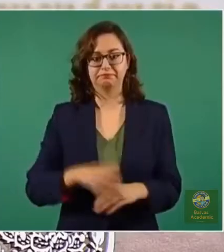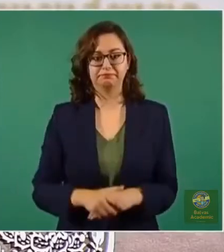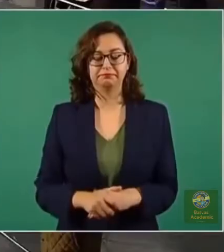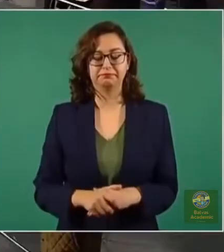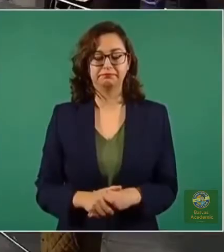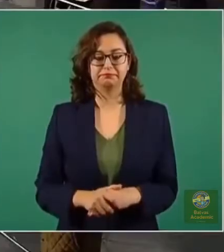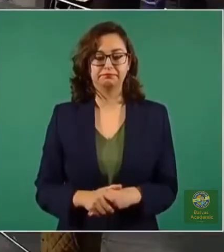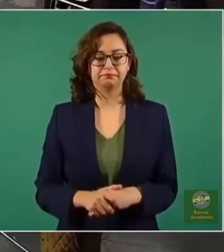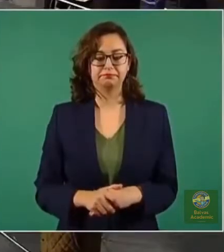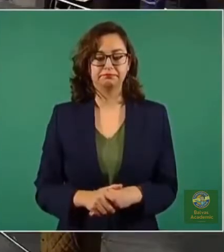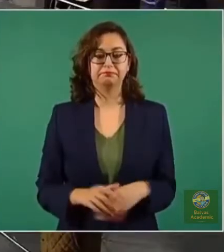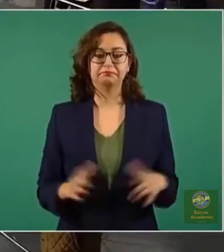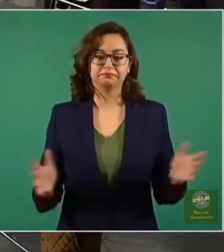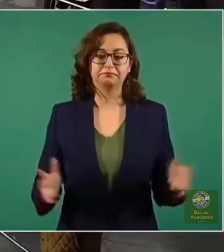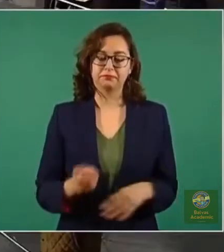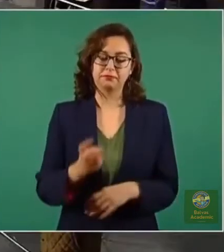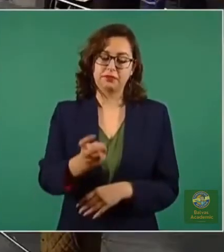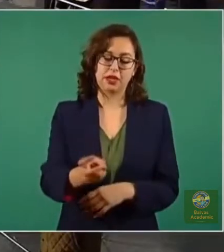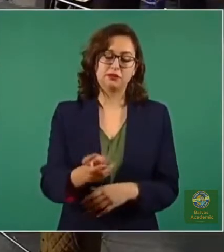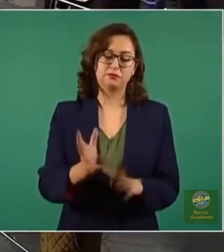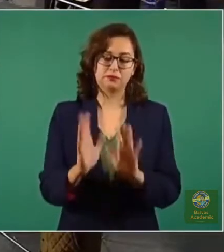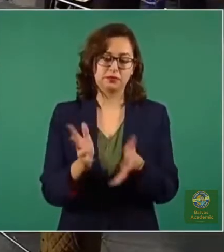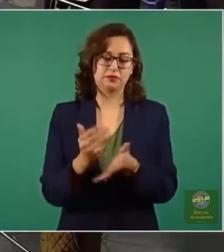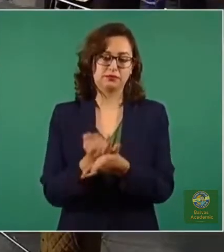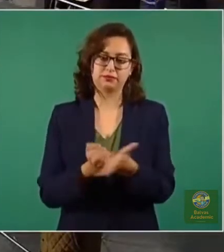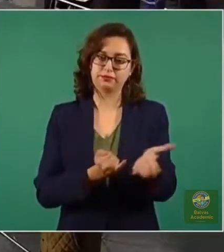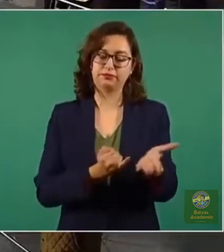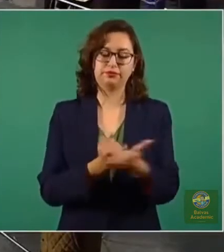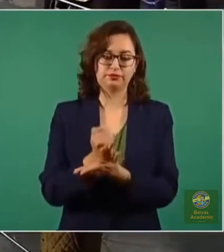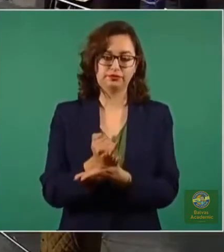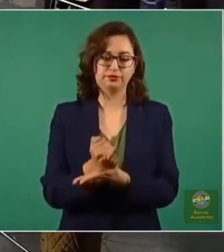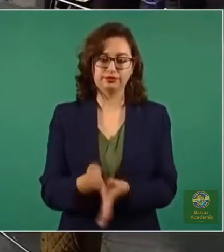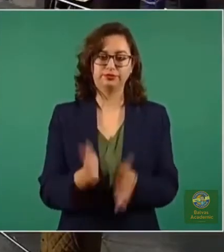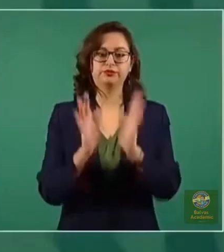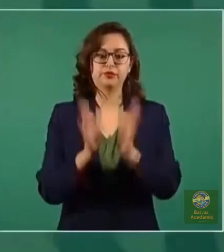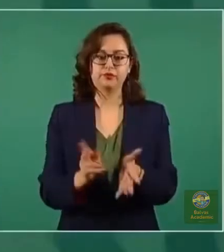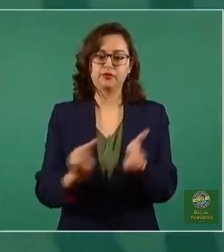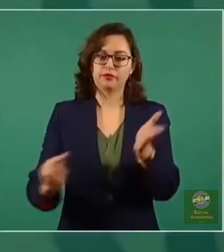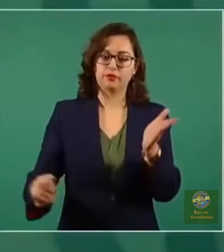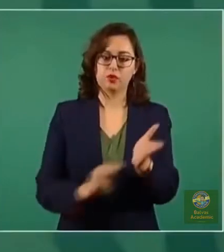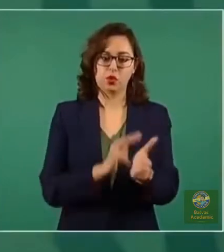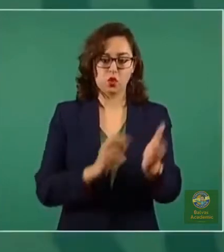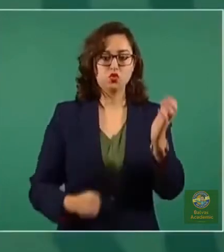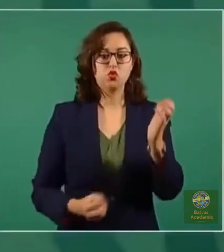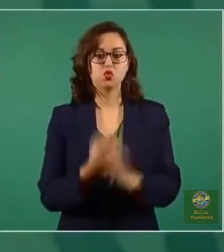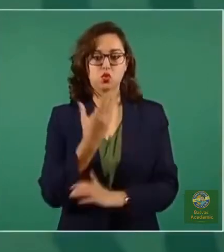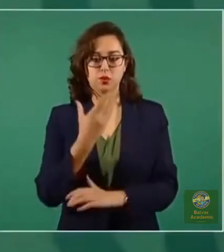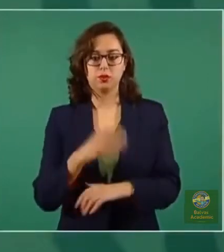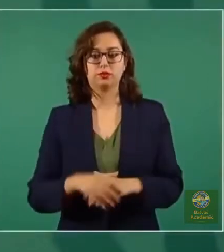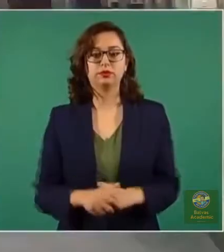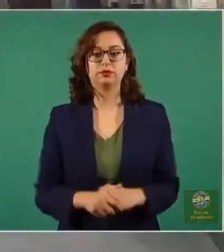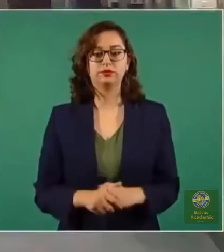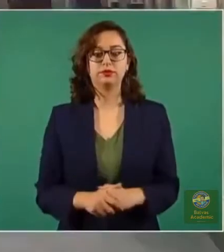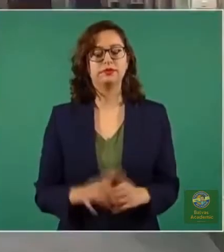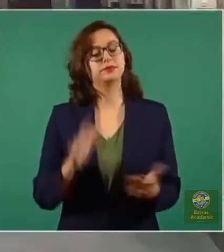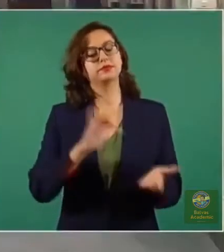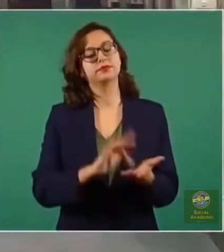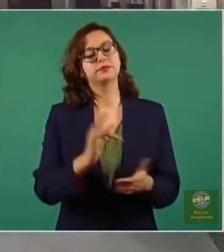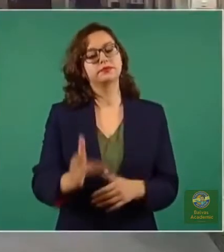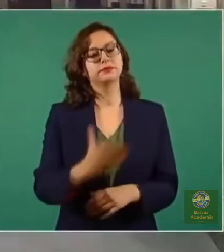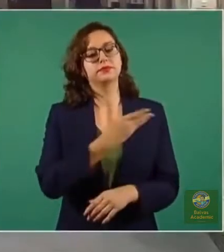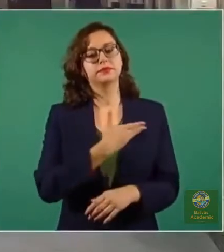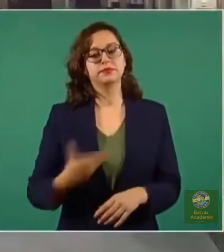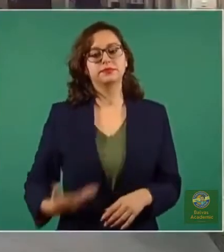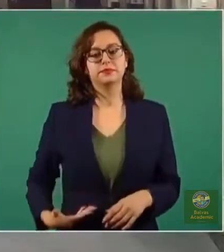Entonces, así se actuó y ya se firmó el nuevo decreto. Gracias, señor presidente.